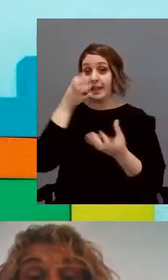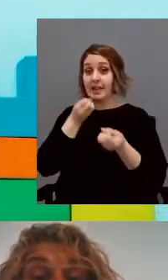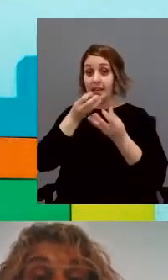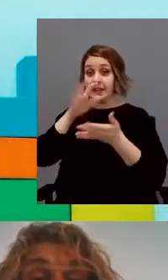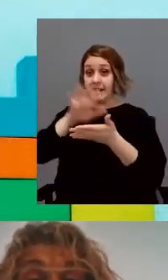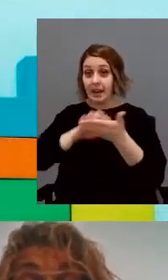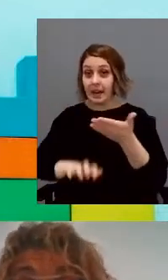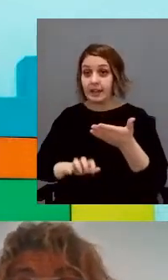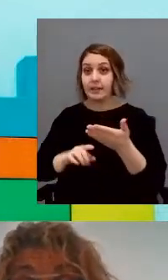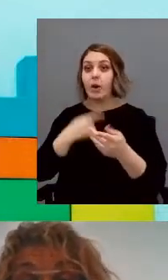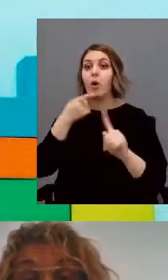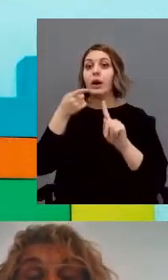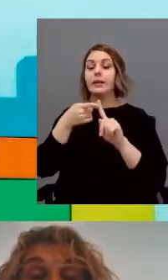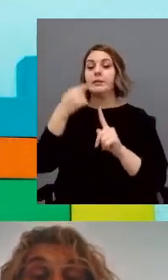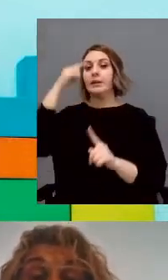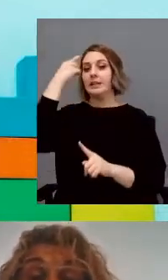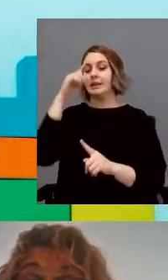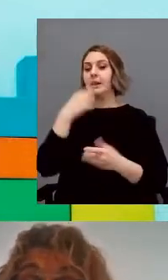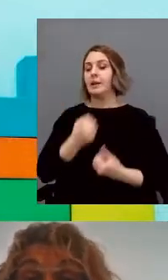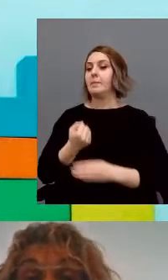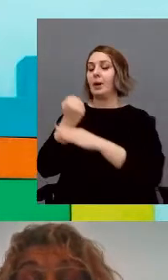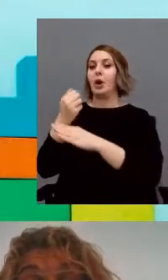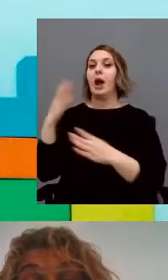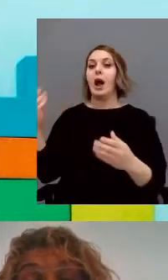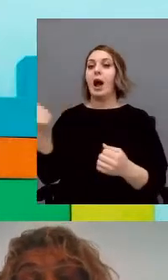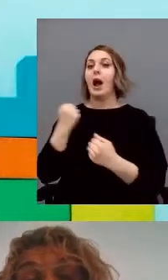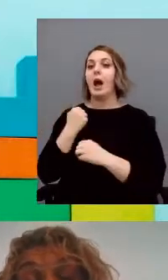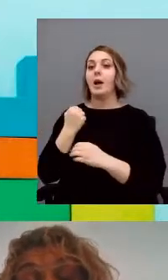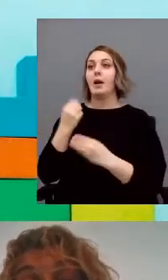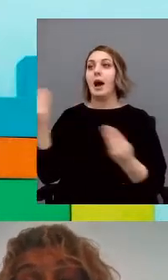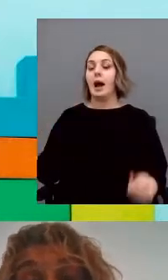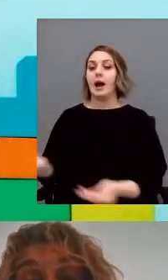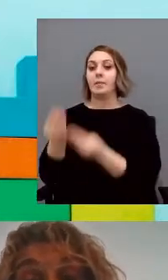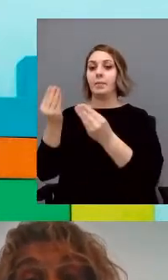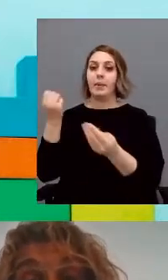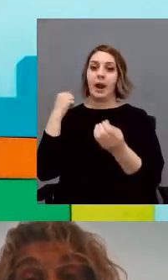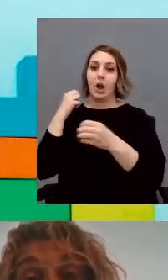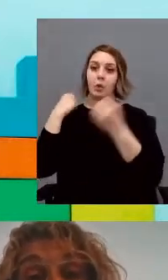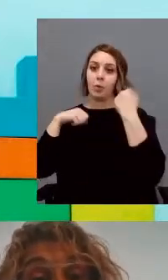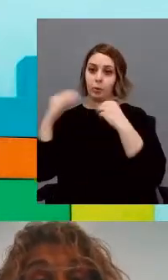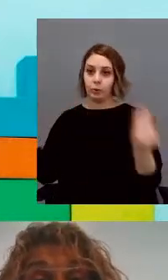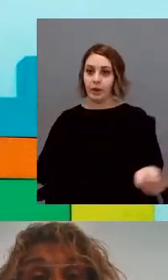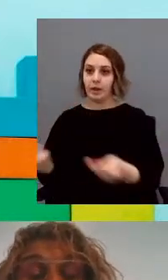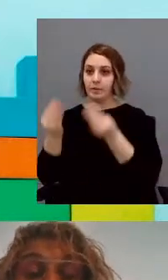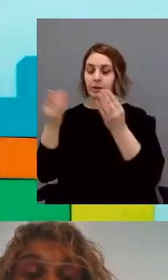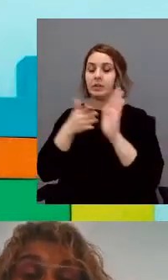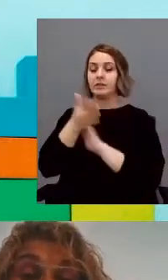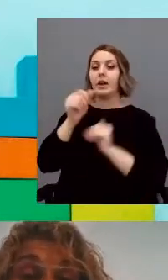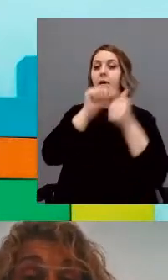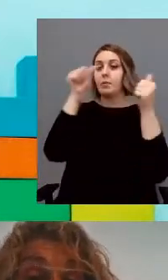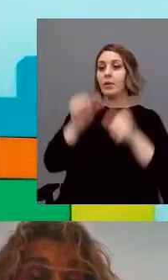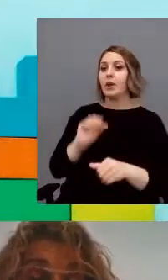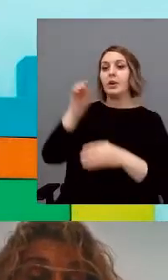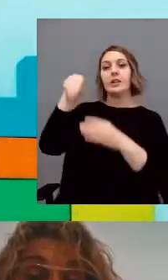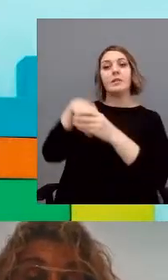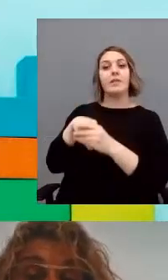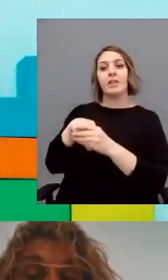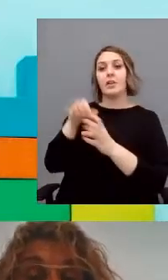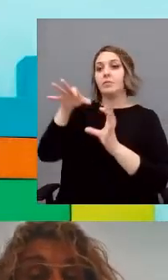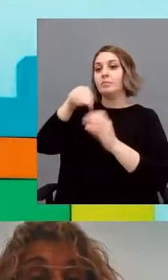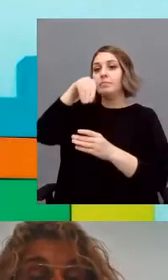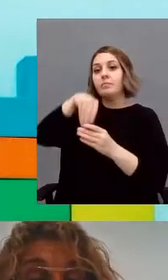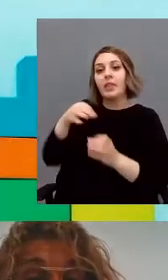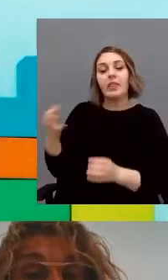una óptima intervención y mejora del apoyo en su regulación emocional-conductual. Es decir, el modelo de intervención, sobre todo, tiene